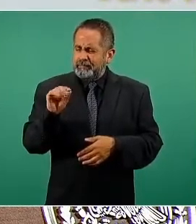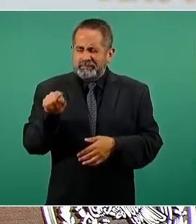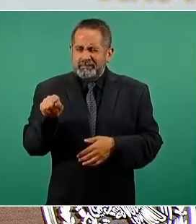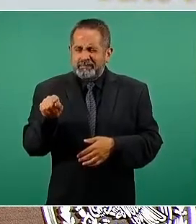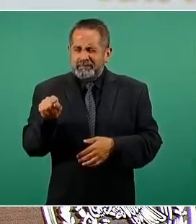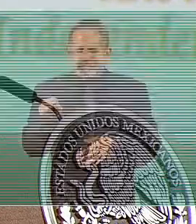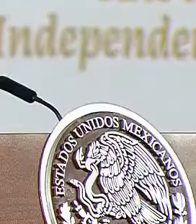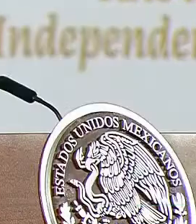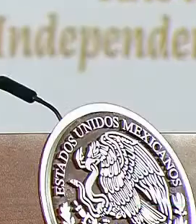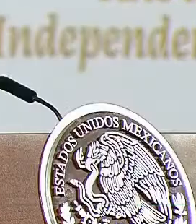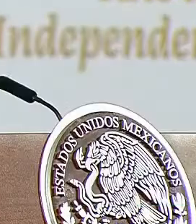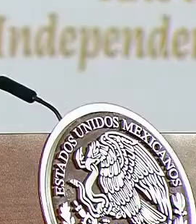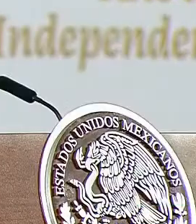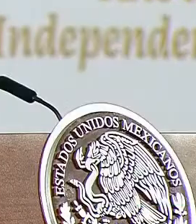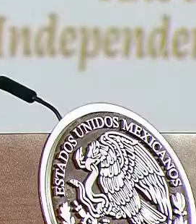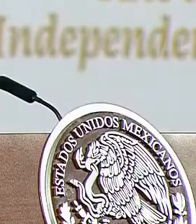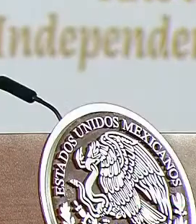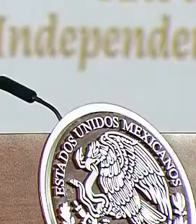mande.